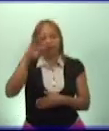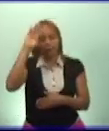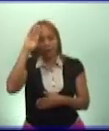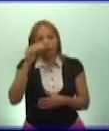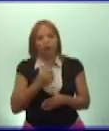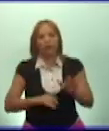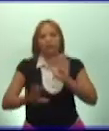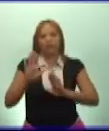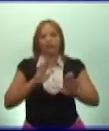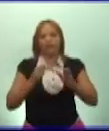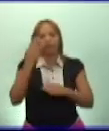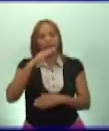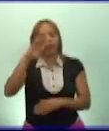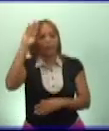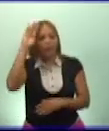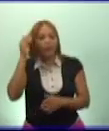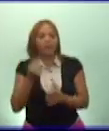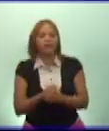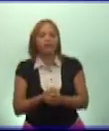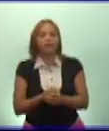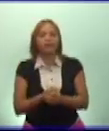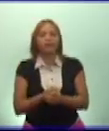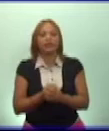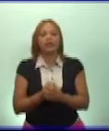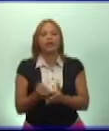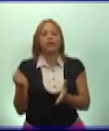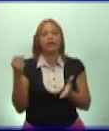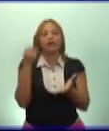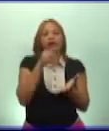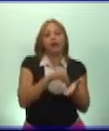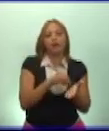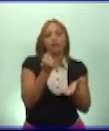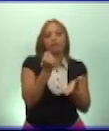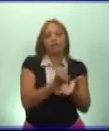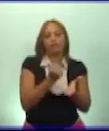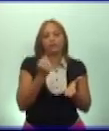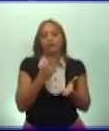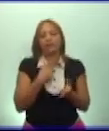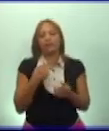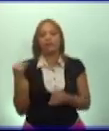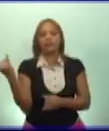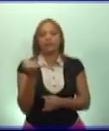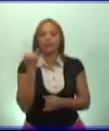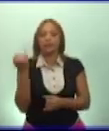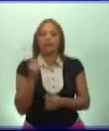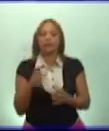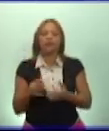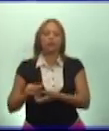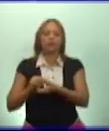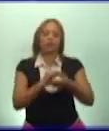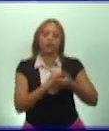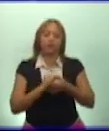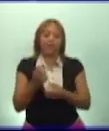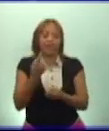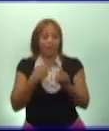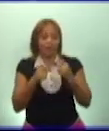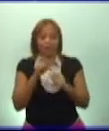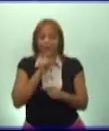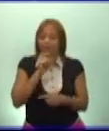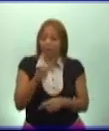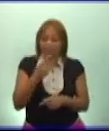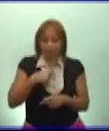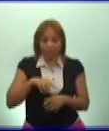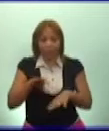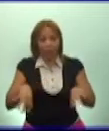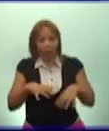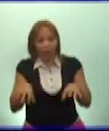defensa de la patria, fomenta el internacionalismo y la solidaridad. Y aún en las condiciones más difíciles,